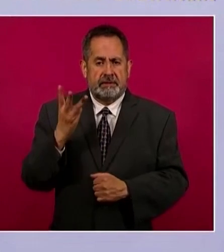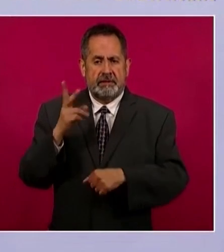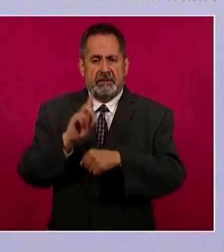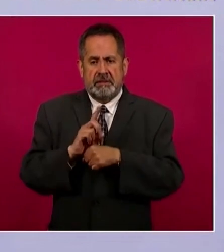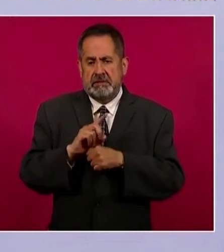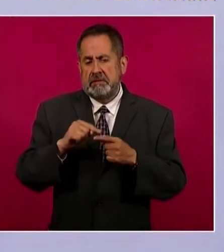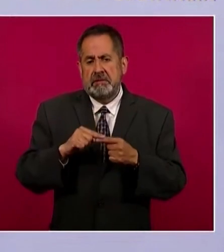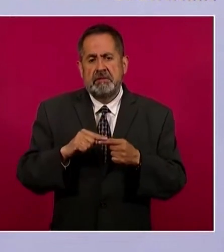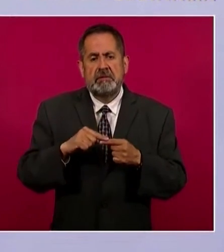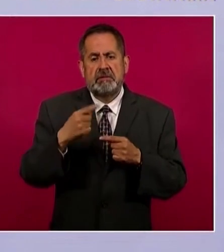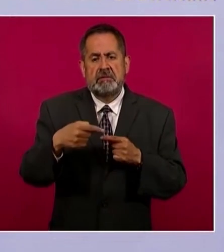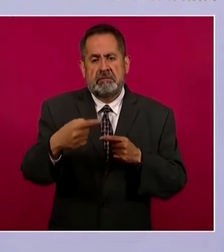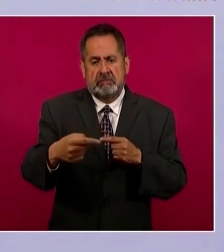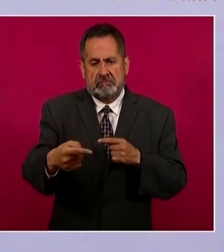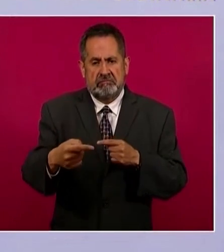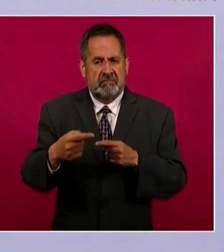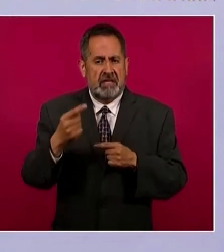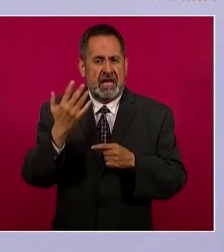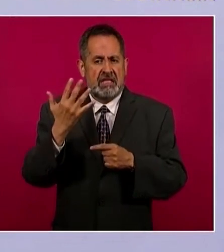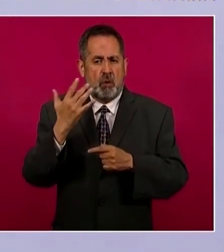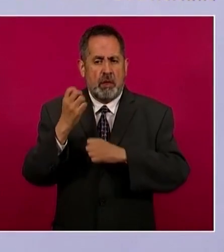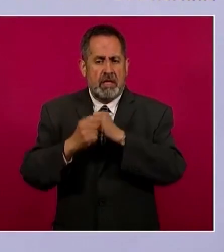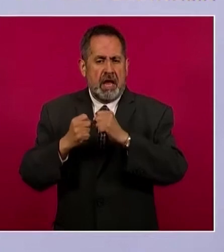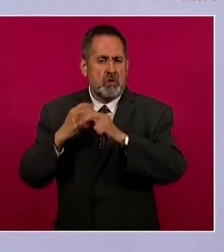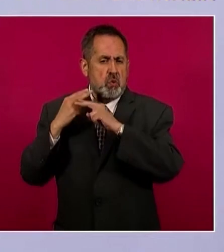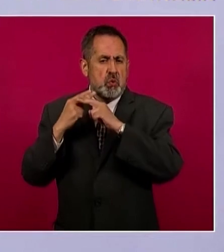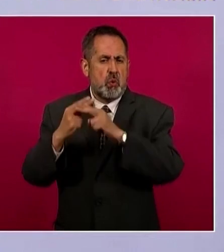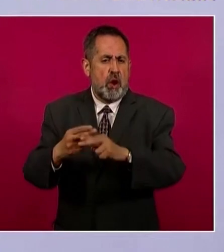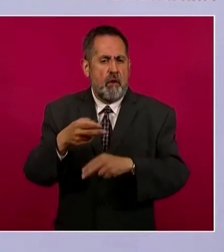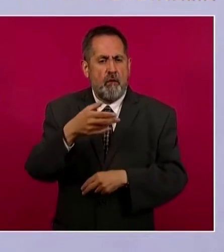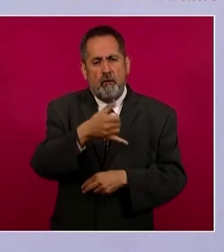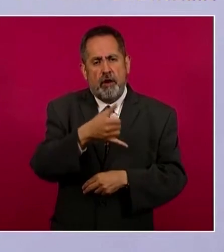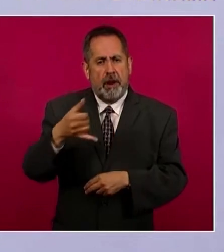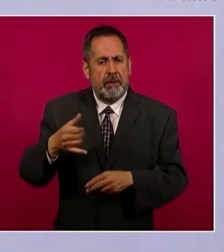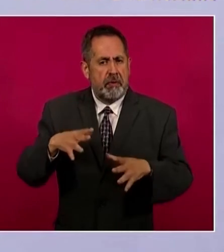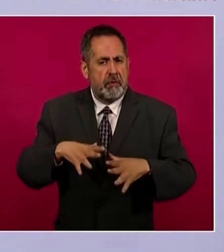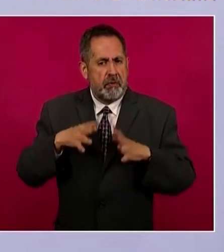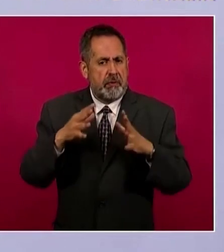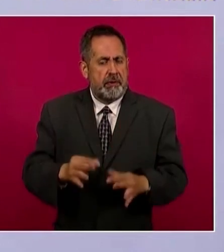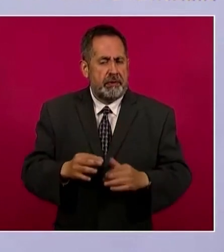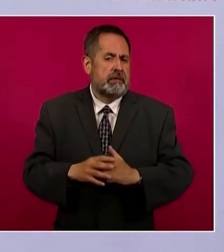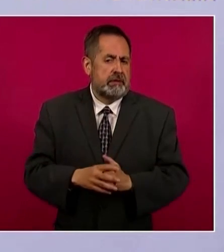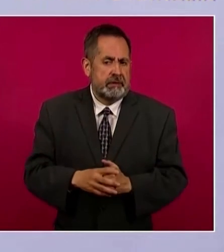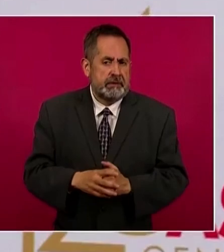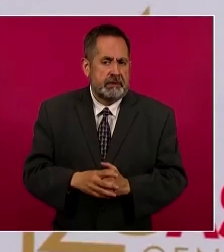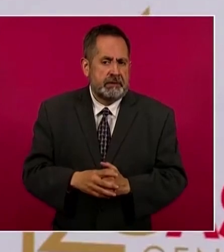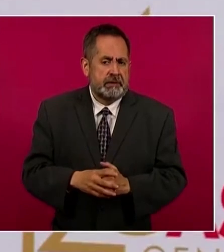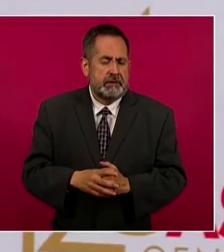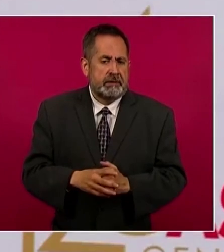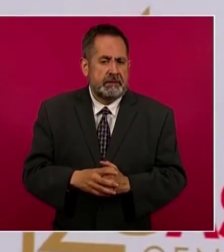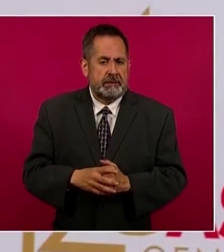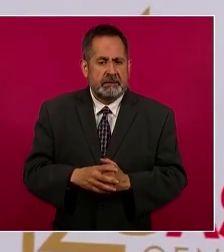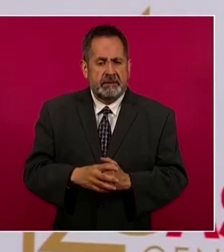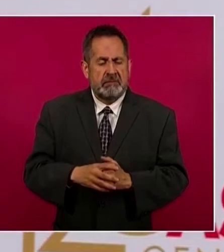celebrando los 50 años del Infonavit, la posibilidad de